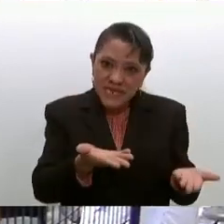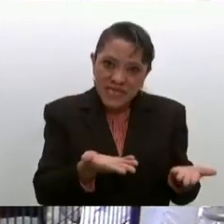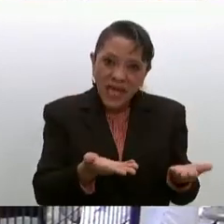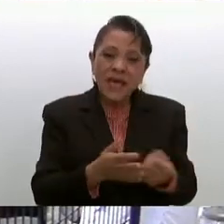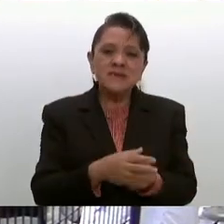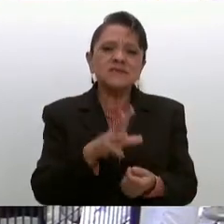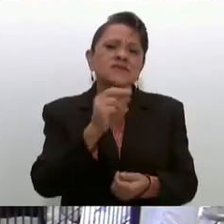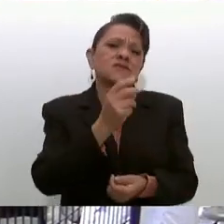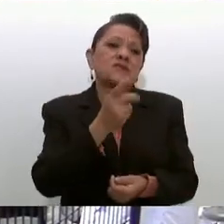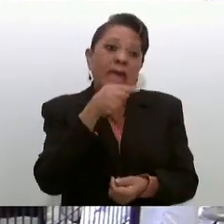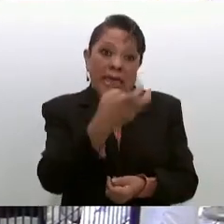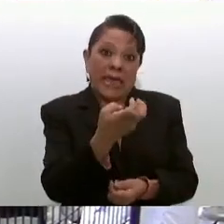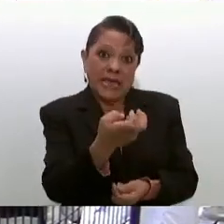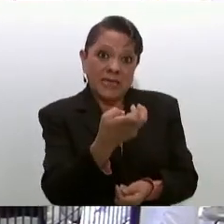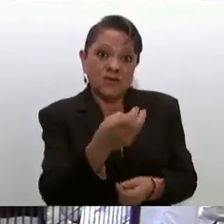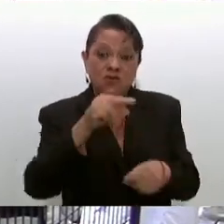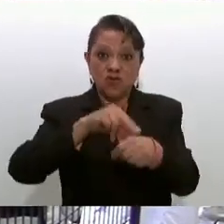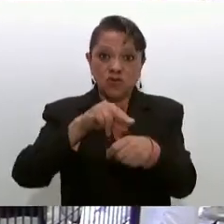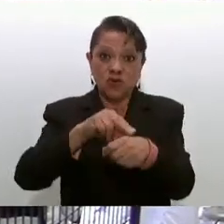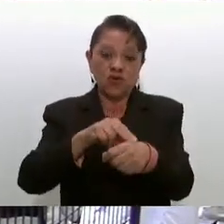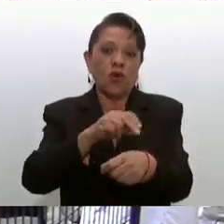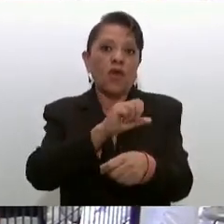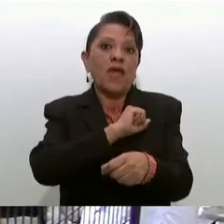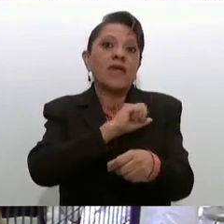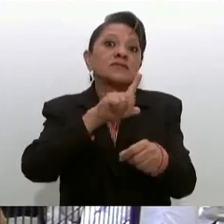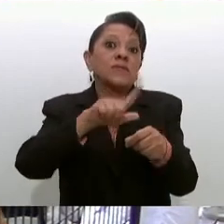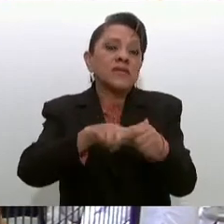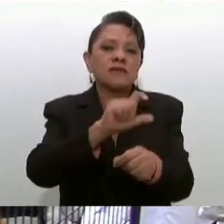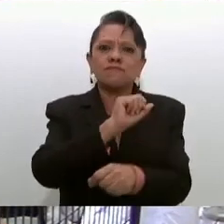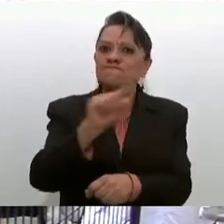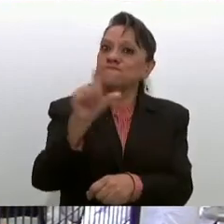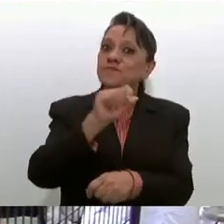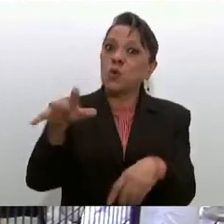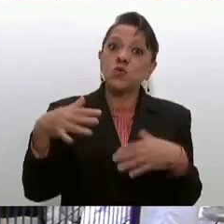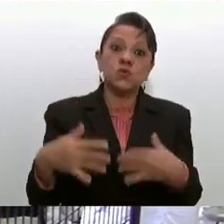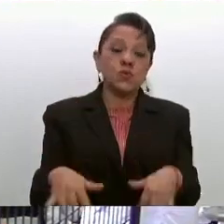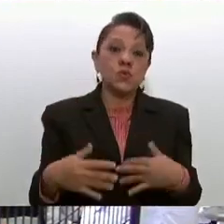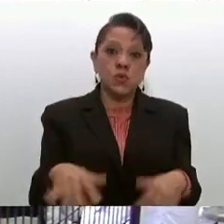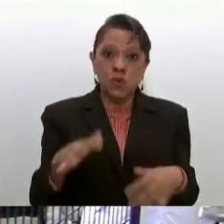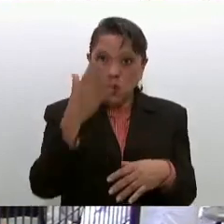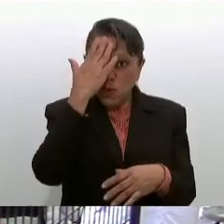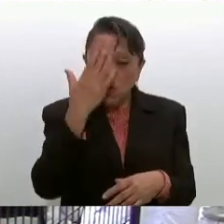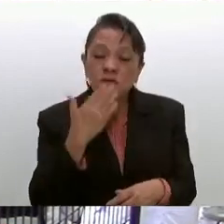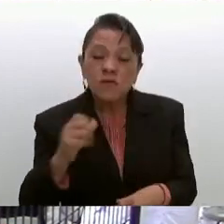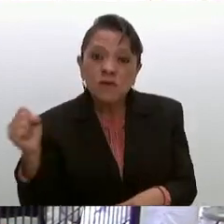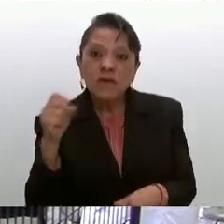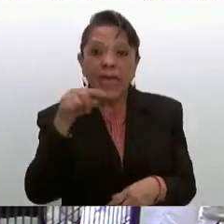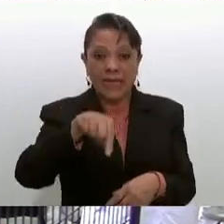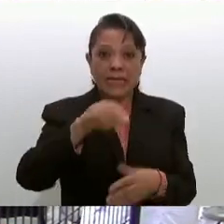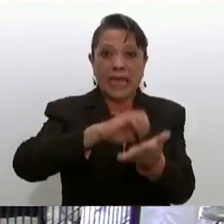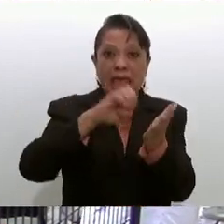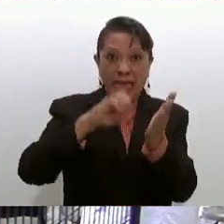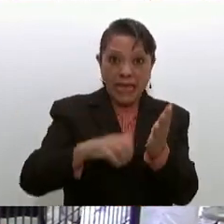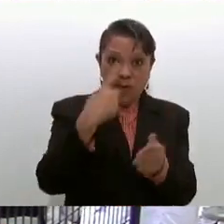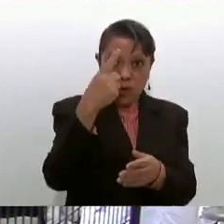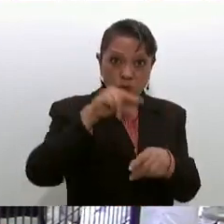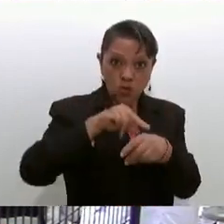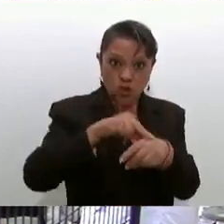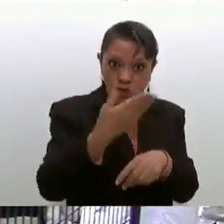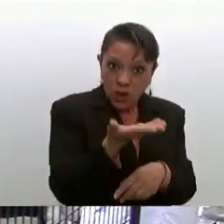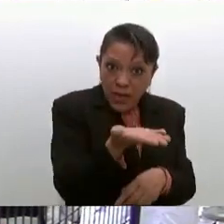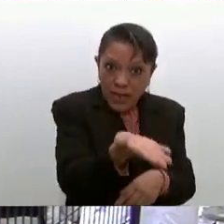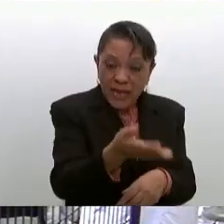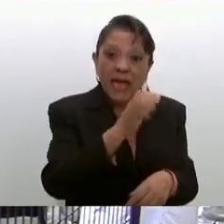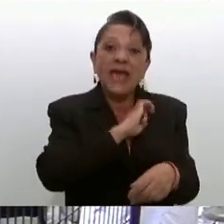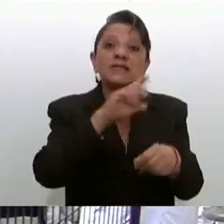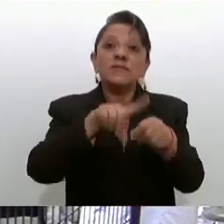Y son especialistas de primera, de extraordinarios. Sólo para poner un ejemplo, aquí uno de nuestros médicos especialistas,